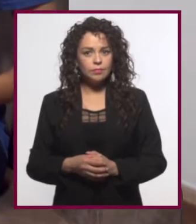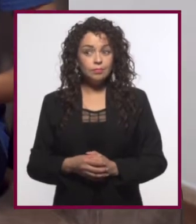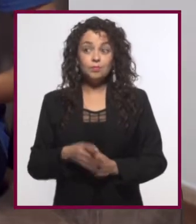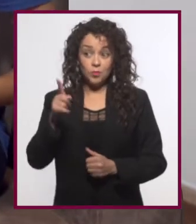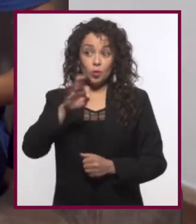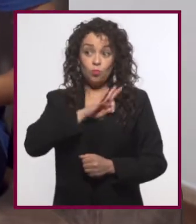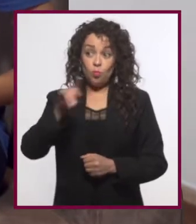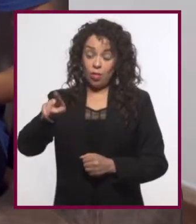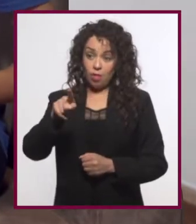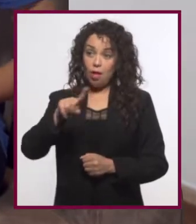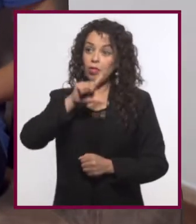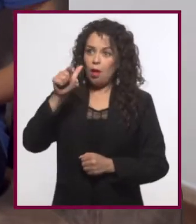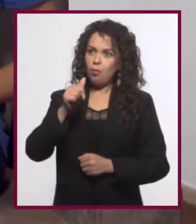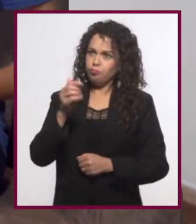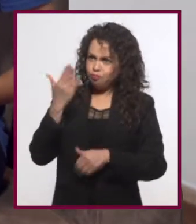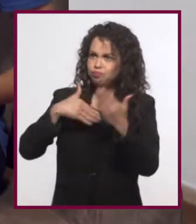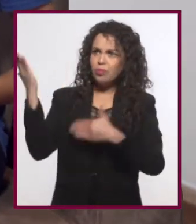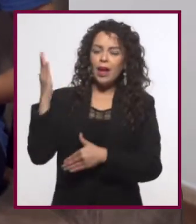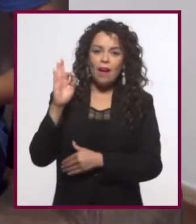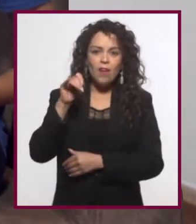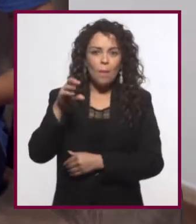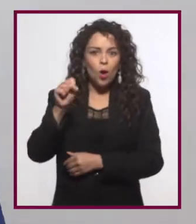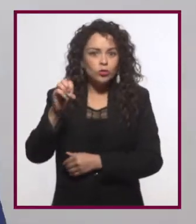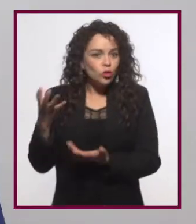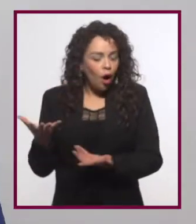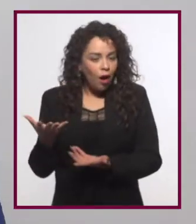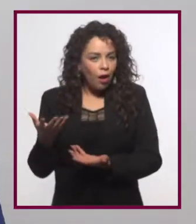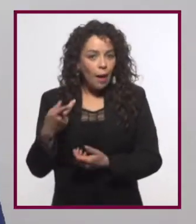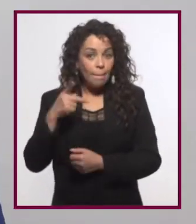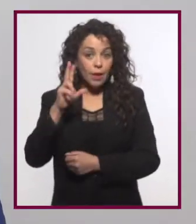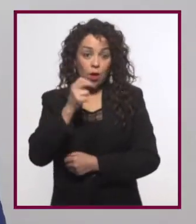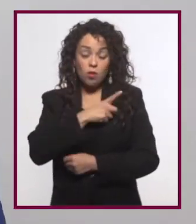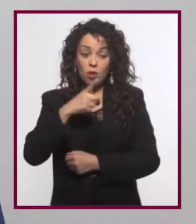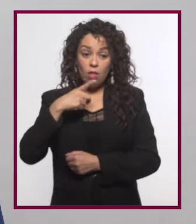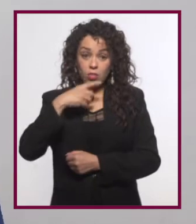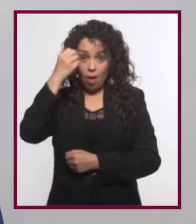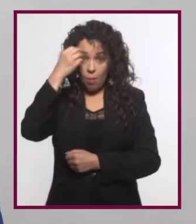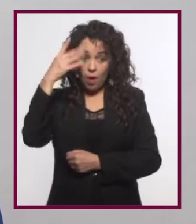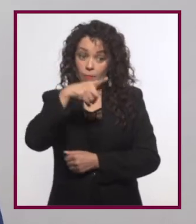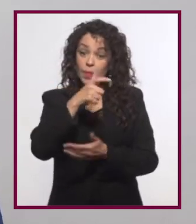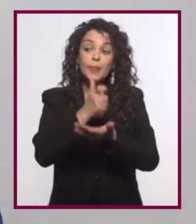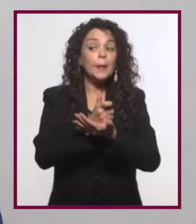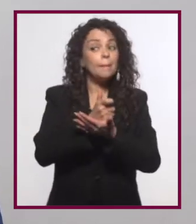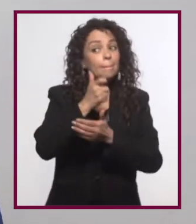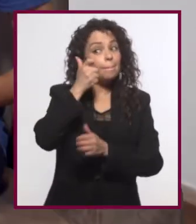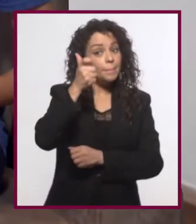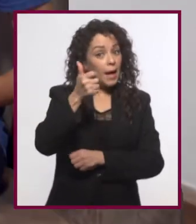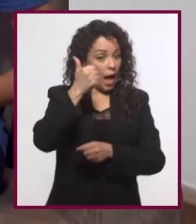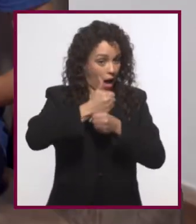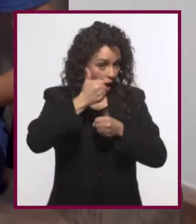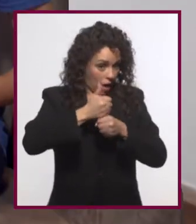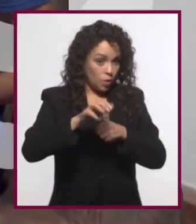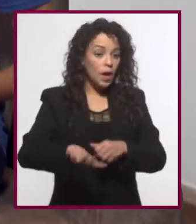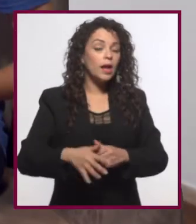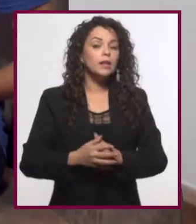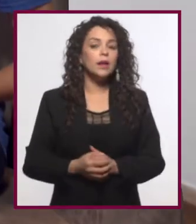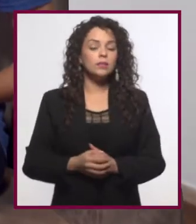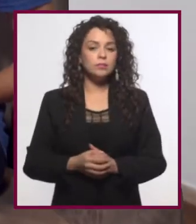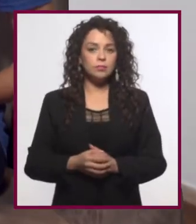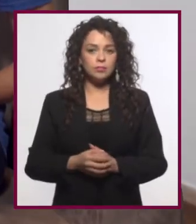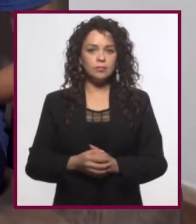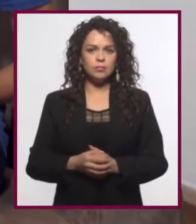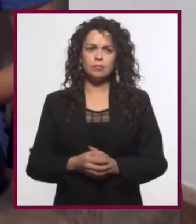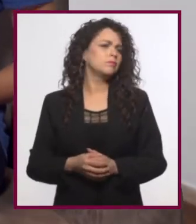¿Te puedes hacer famoso, hermanito? Nada más que no olvides darle sus regalías a la abuela. ¿Un blog?